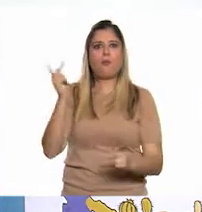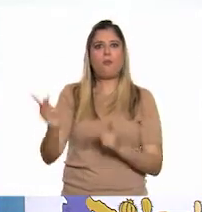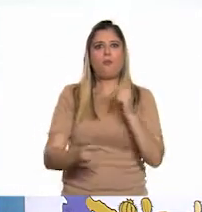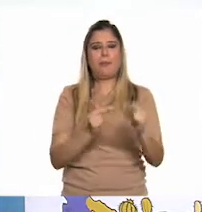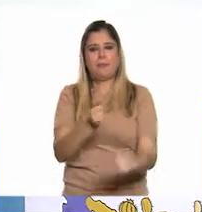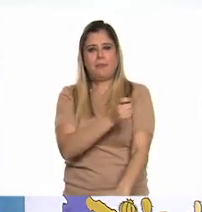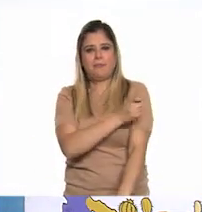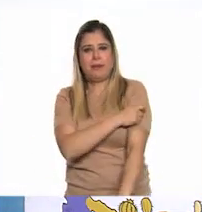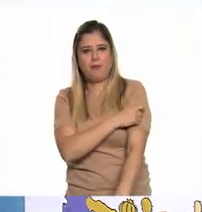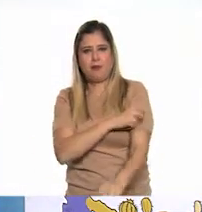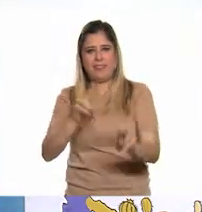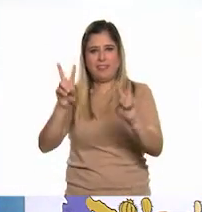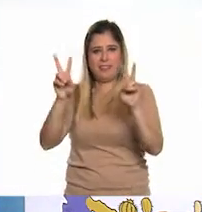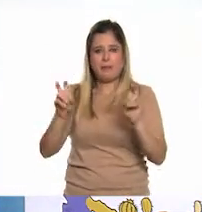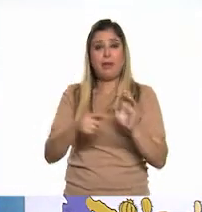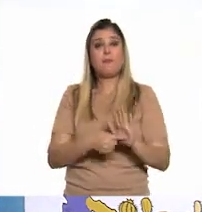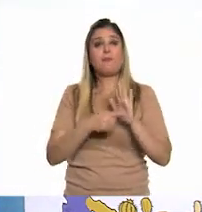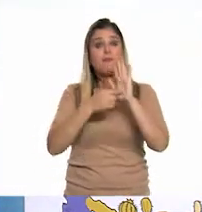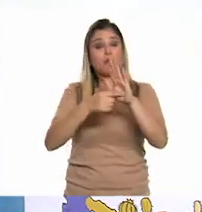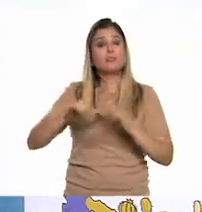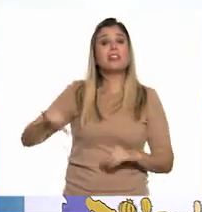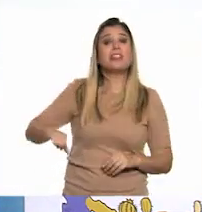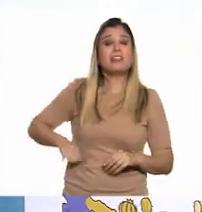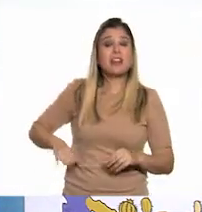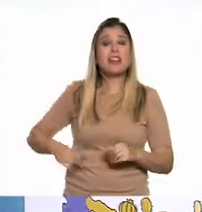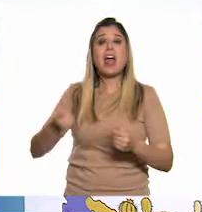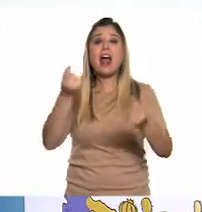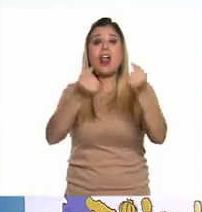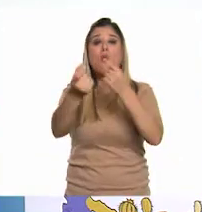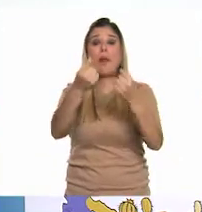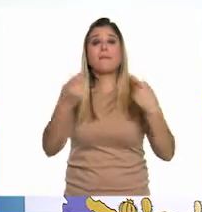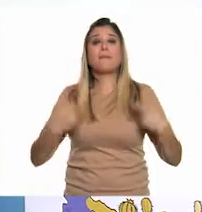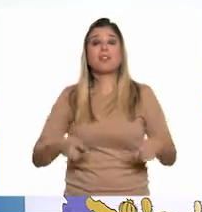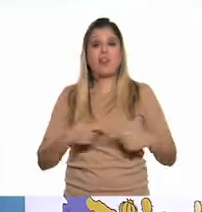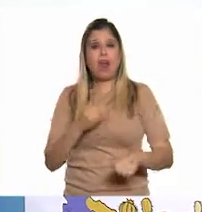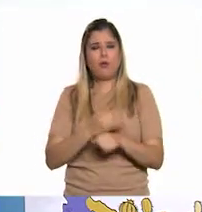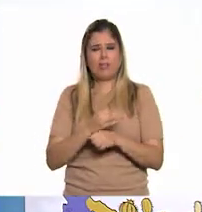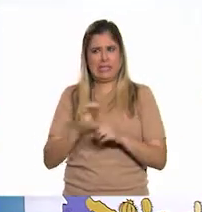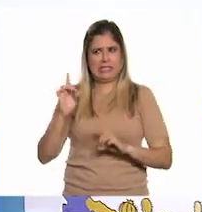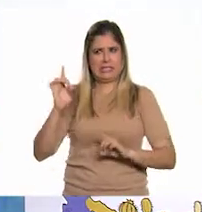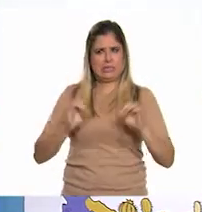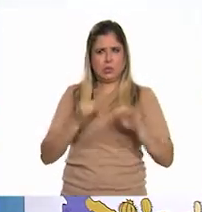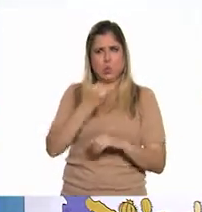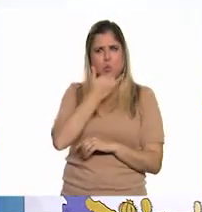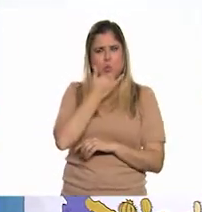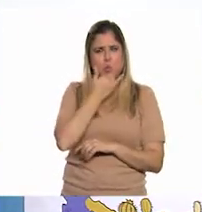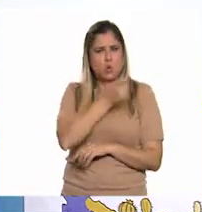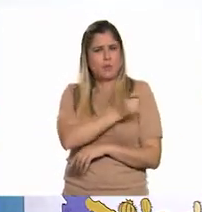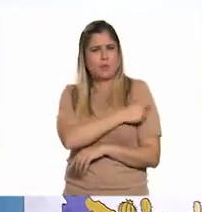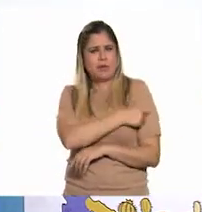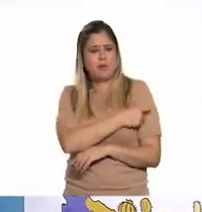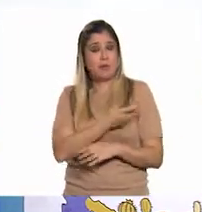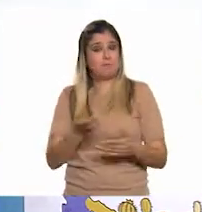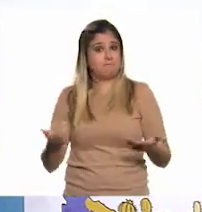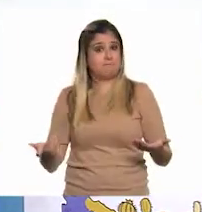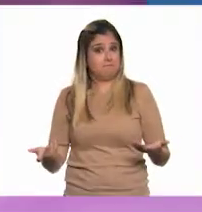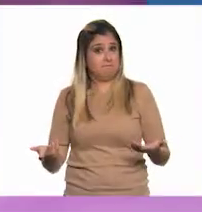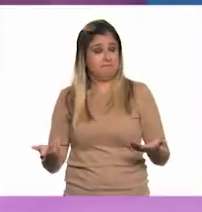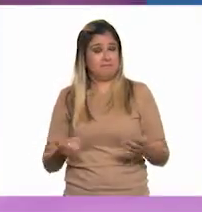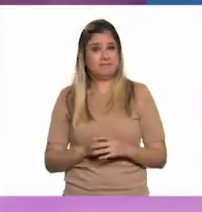vacunas que reflejan el interés que muchas personas tienen actualmente sobre lo que está pasando con la pandemia.